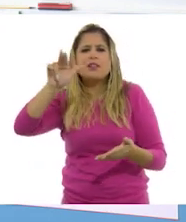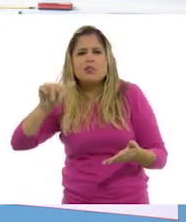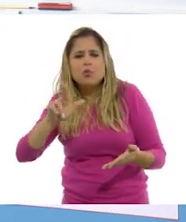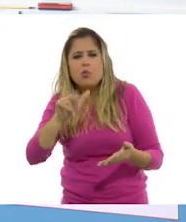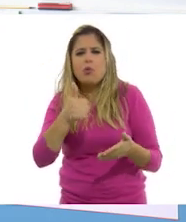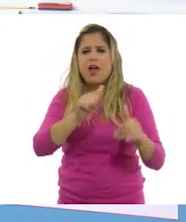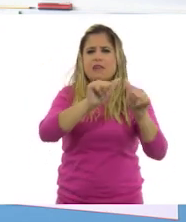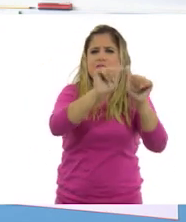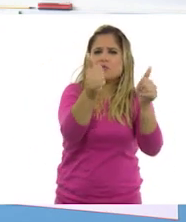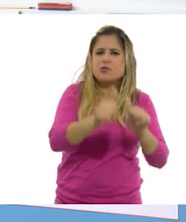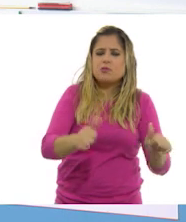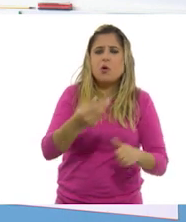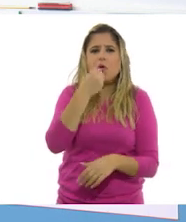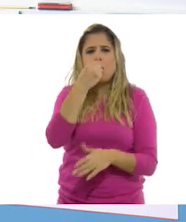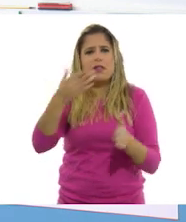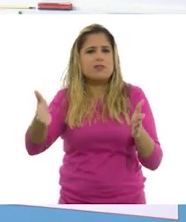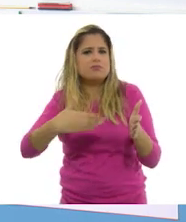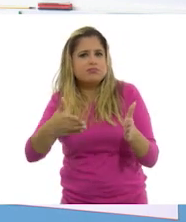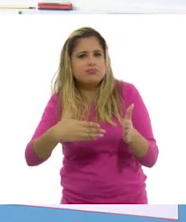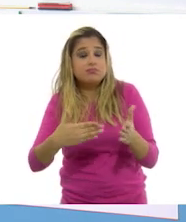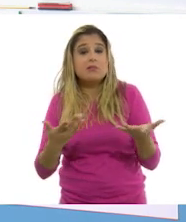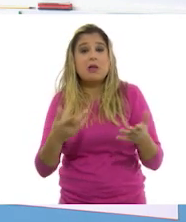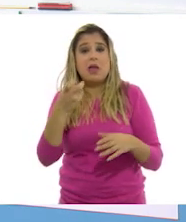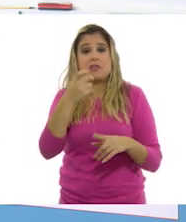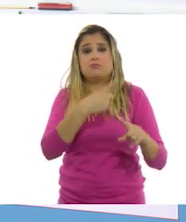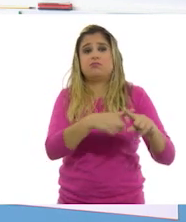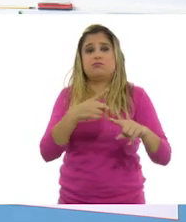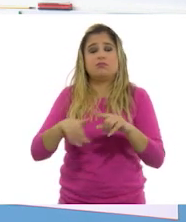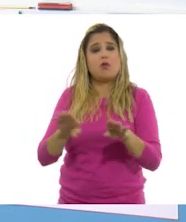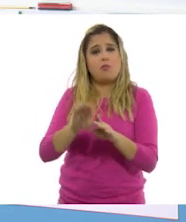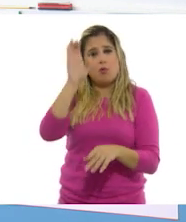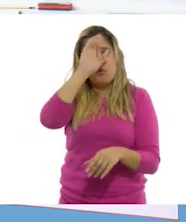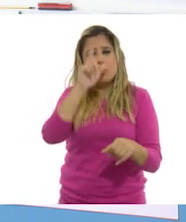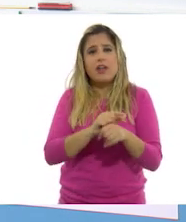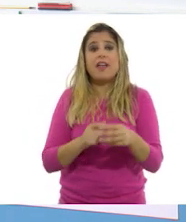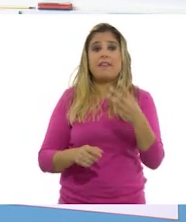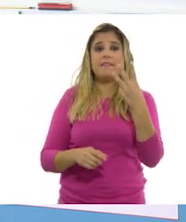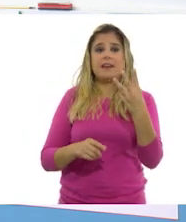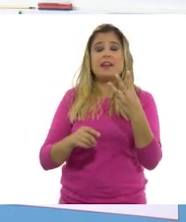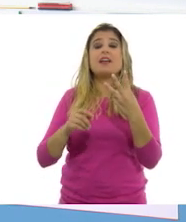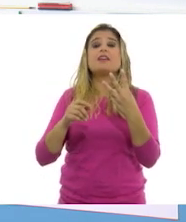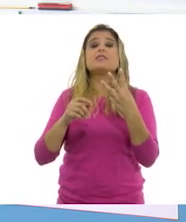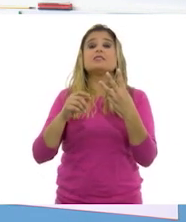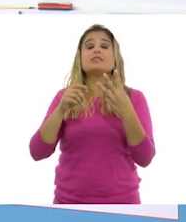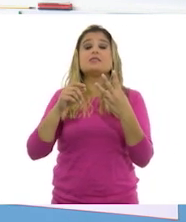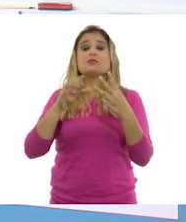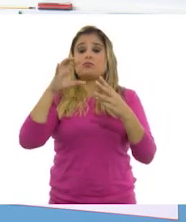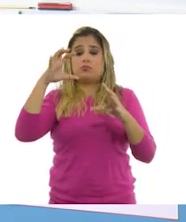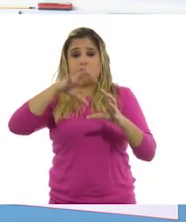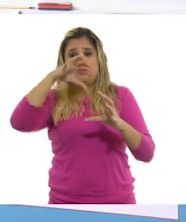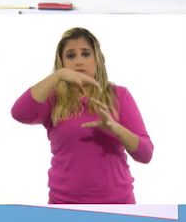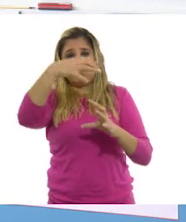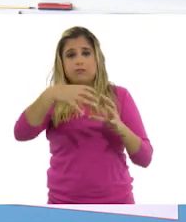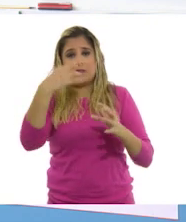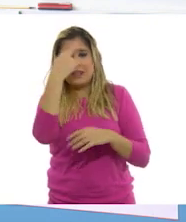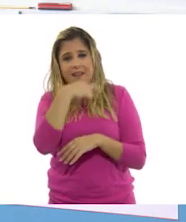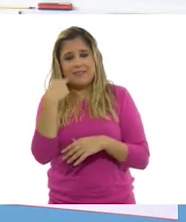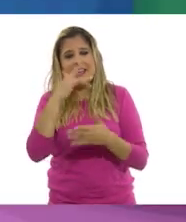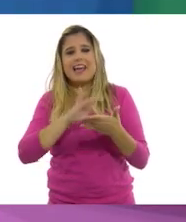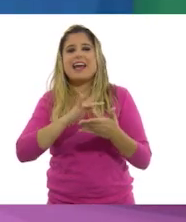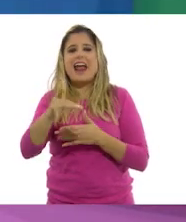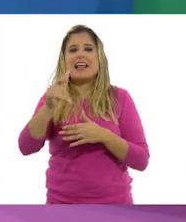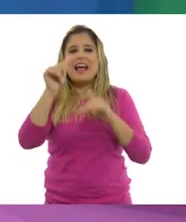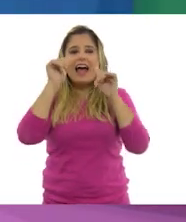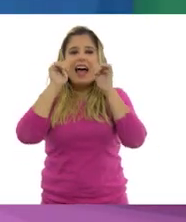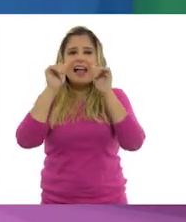la escultura, la gastronomía y otros elementos que conforman la cultura de los tres continentes revisados. Gracias por su atención.